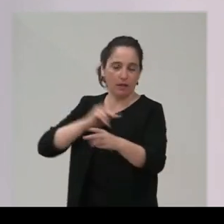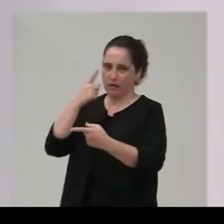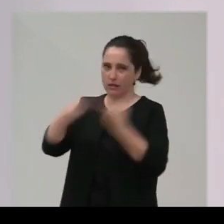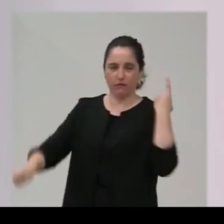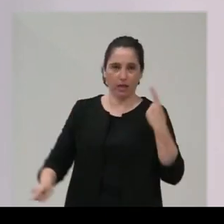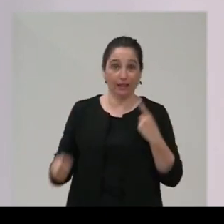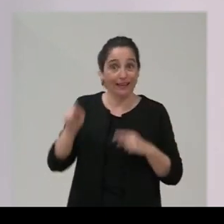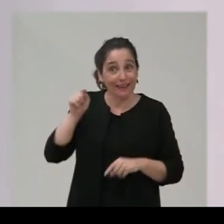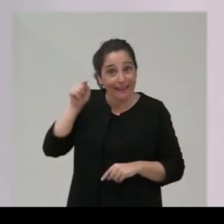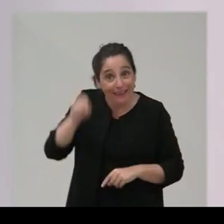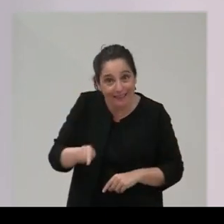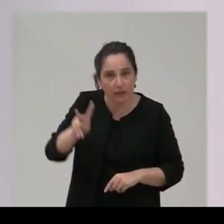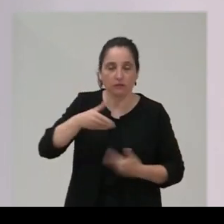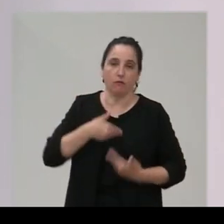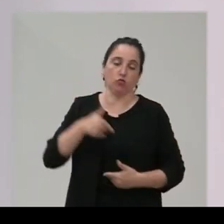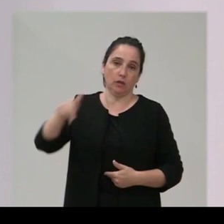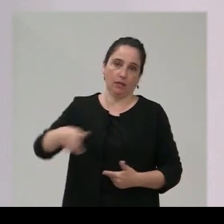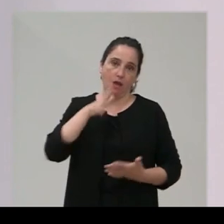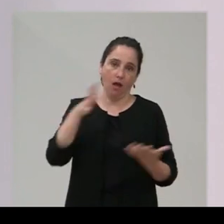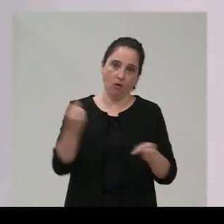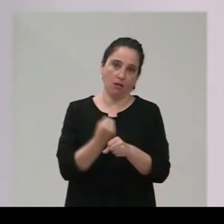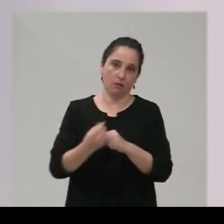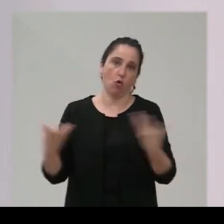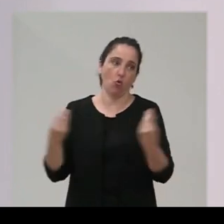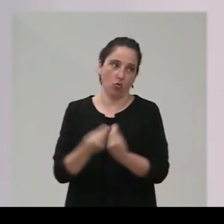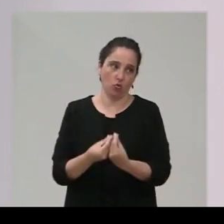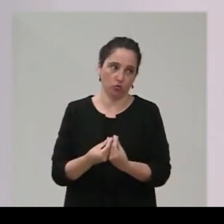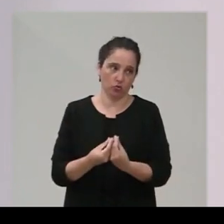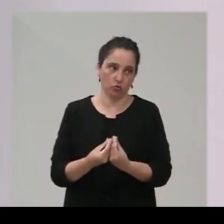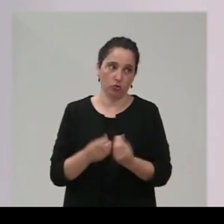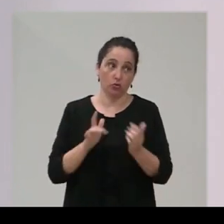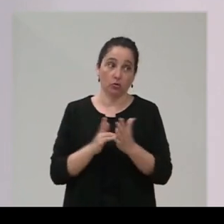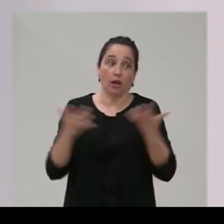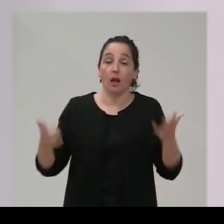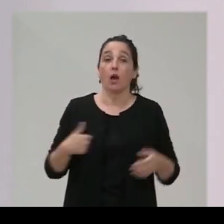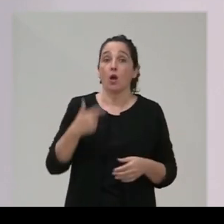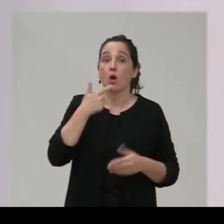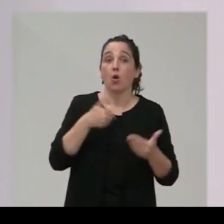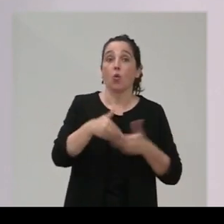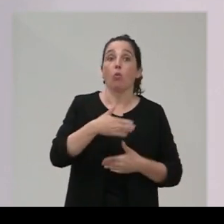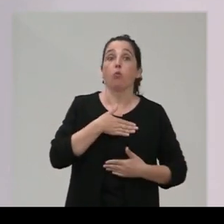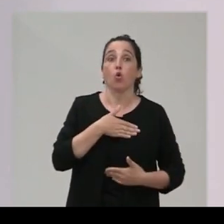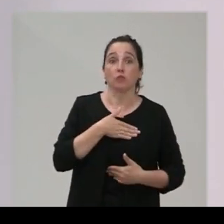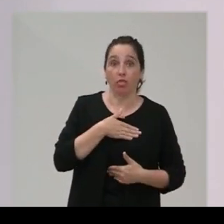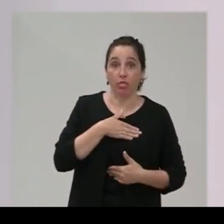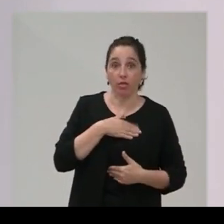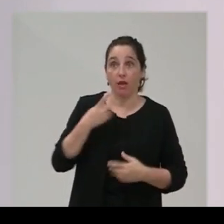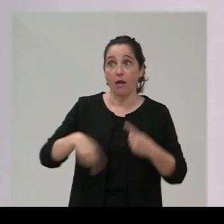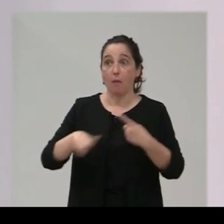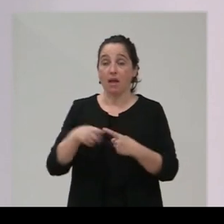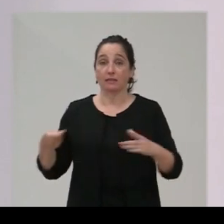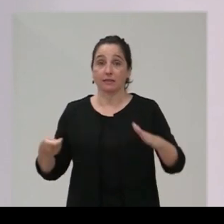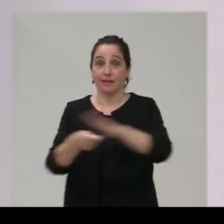y esa es la voluntad de trabajo conjunto y cuando además de voluntad está la